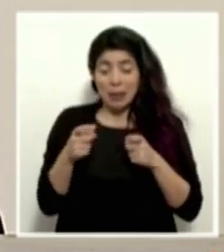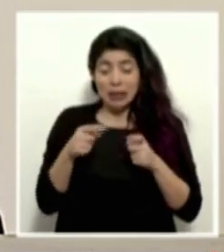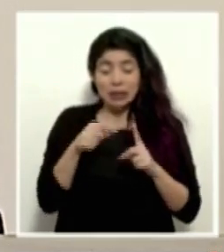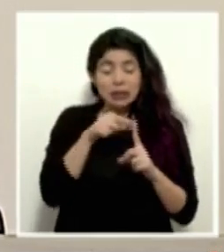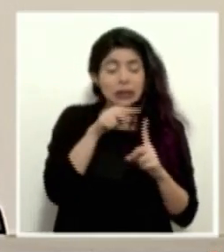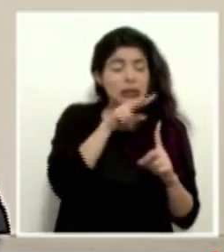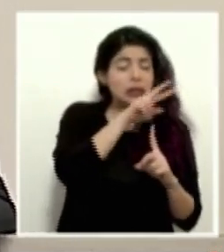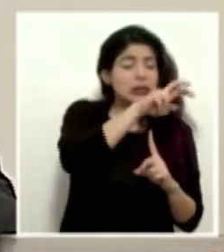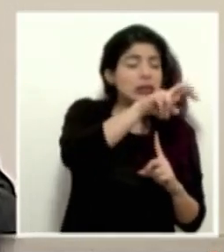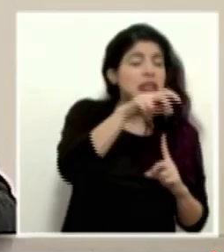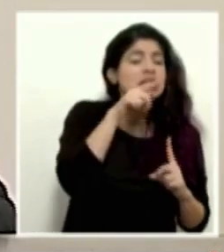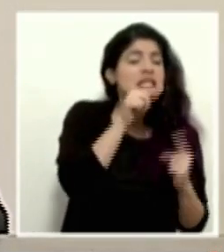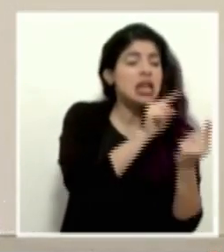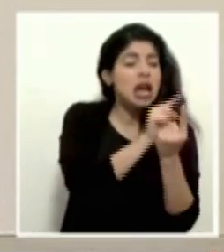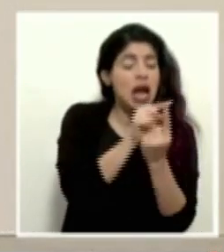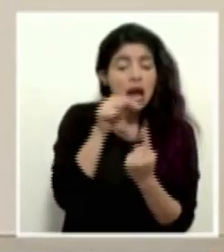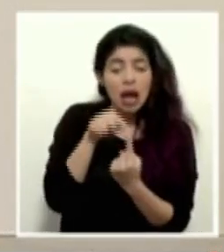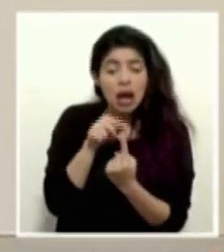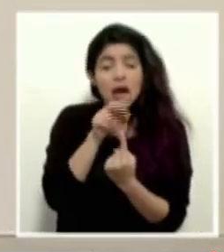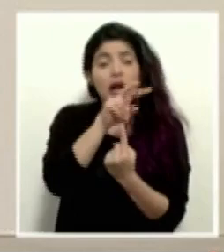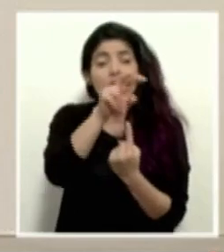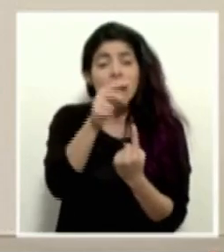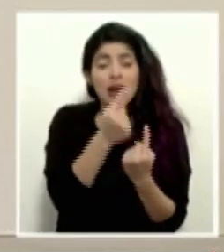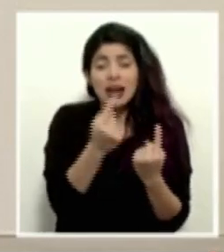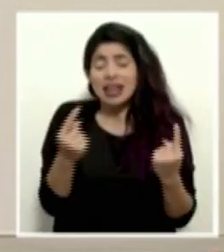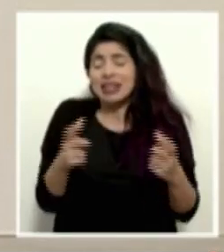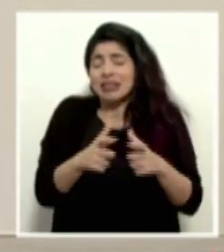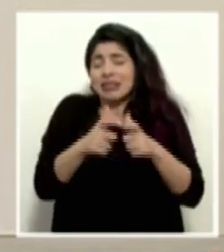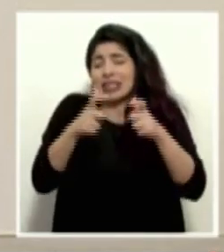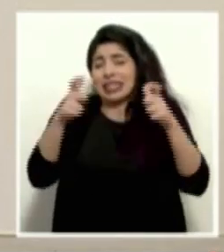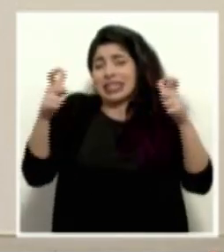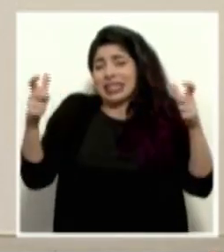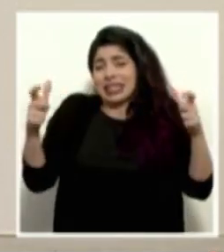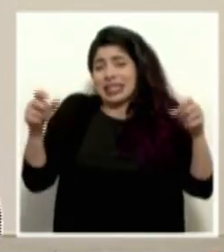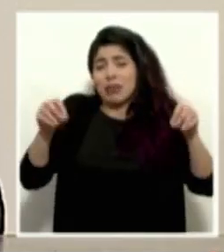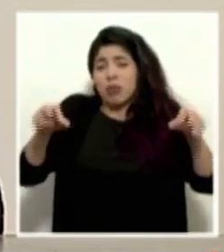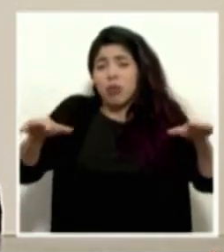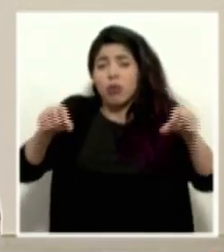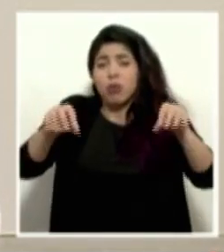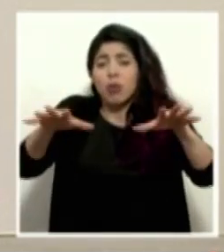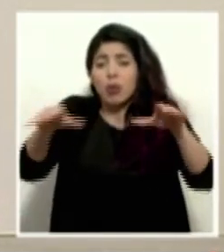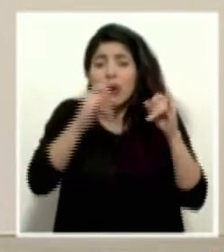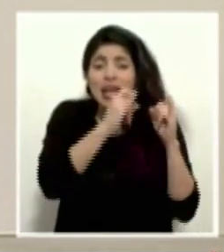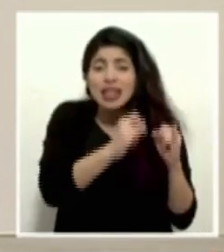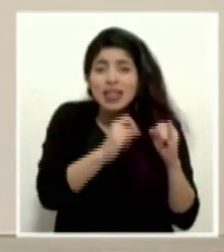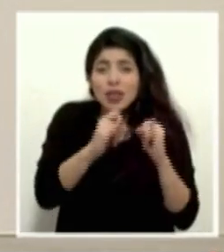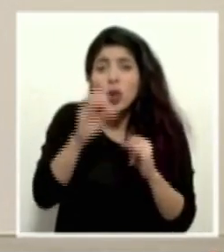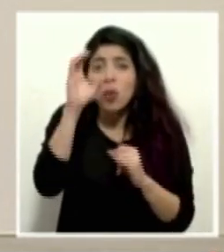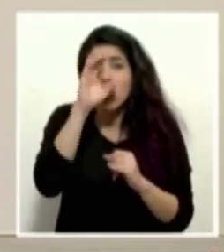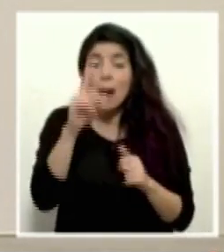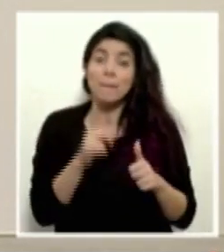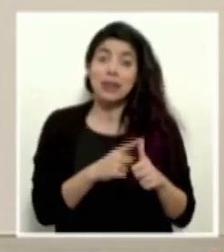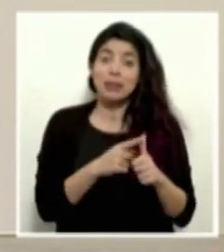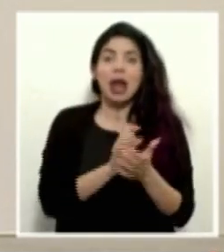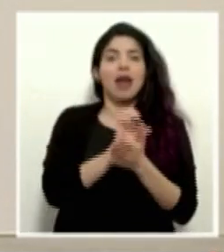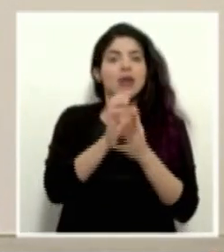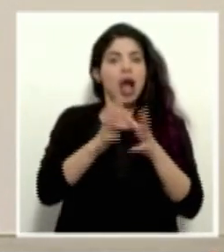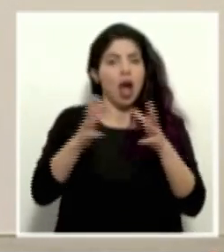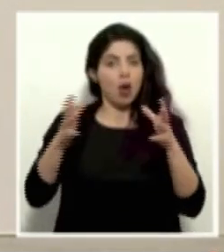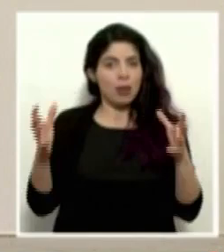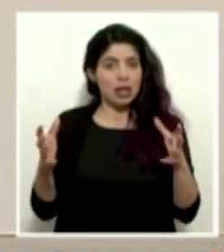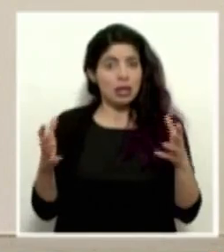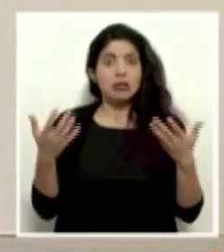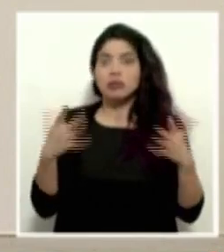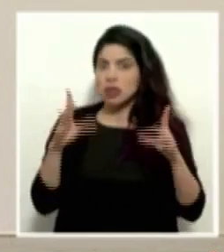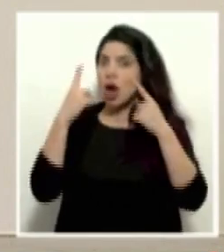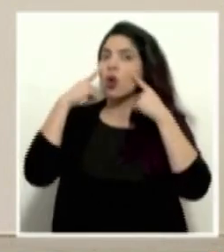trazabilidad se hace enorme, se hace gigante, y eso, o lograr que esto primero que no aumente, ya tenemos en realidad